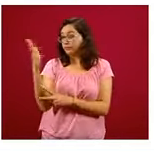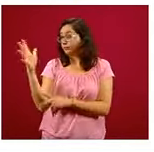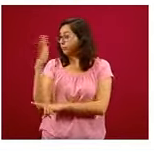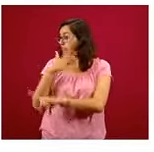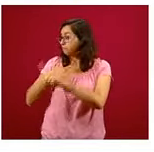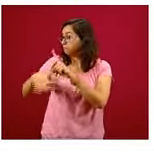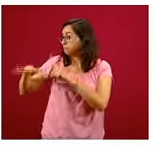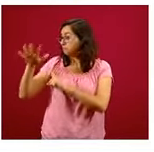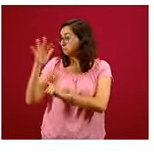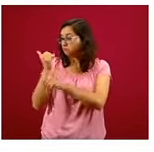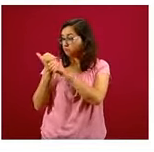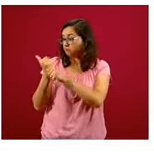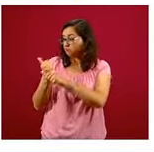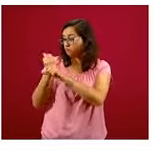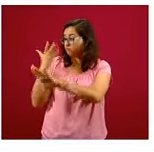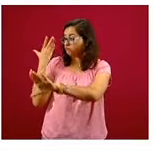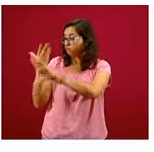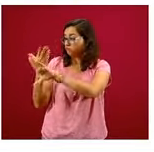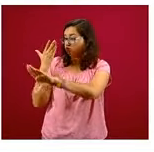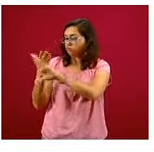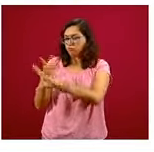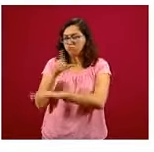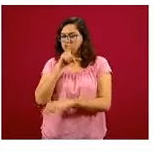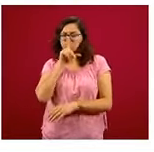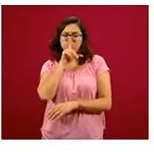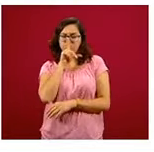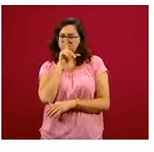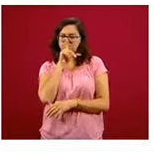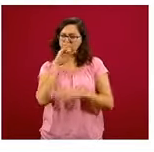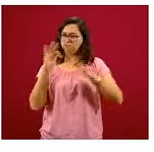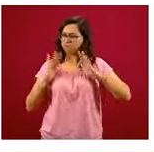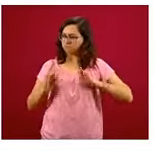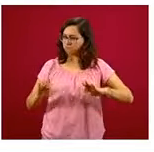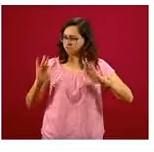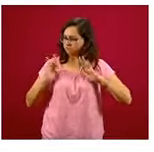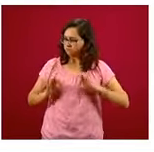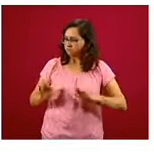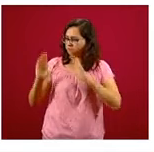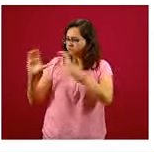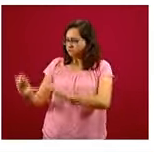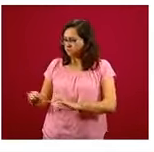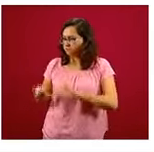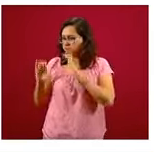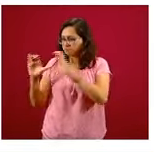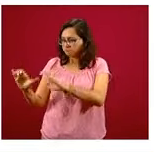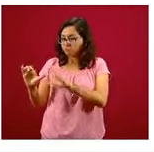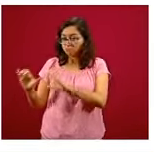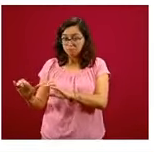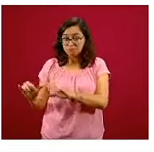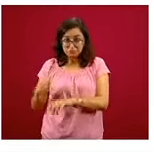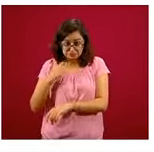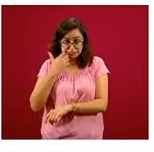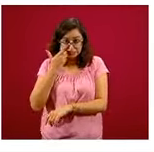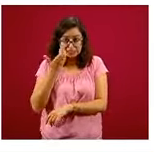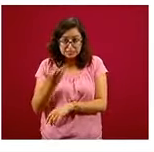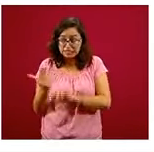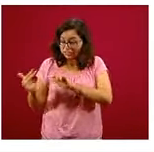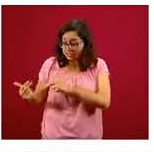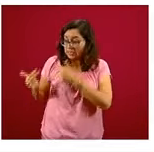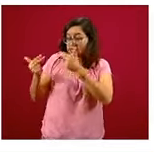no sufra por efecto de los efectos ambientales adversos.